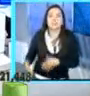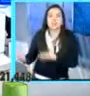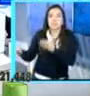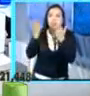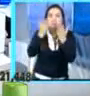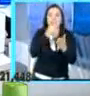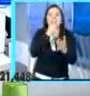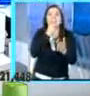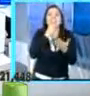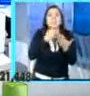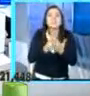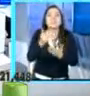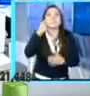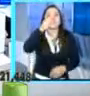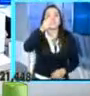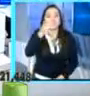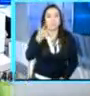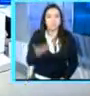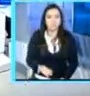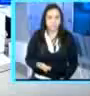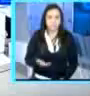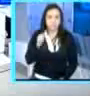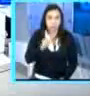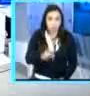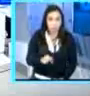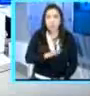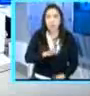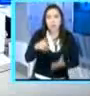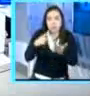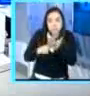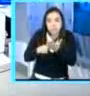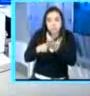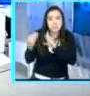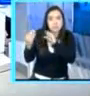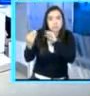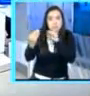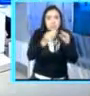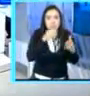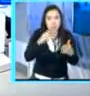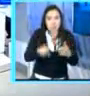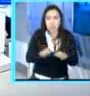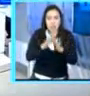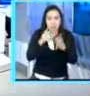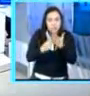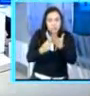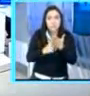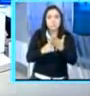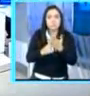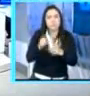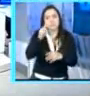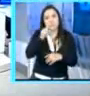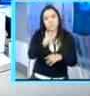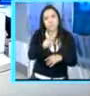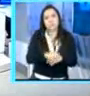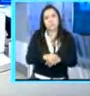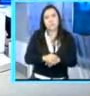de aquí, al 14 de enero, muy interesante, de negociaciones, de cuestiones económicas. ¿Cómo lo ves, Nicolás? Yo,